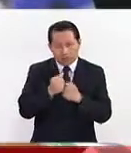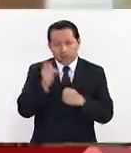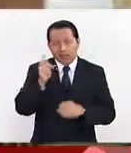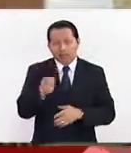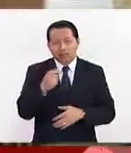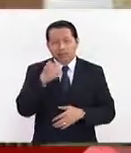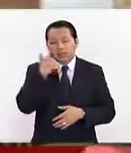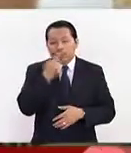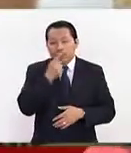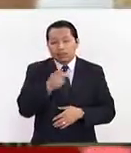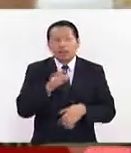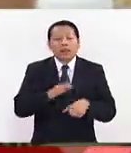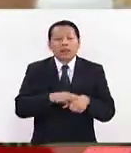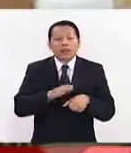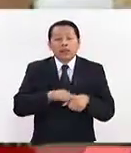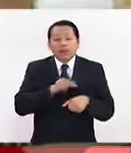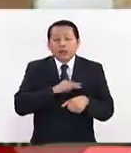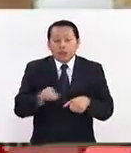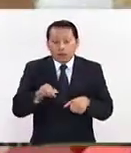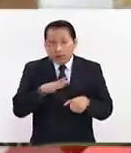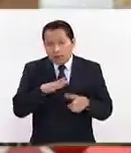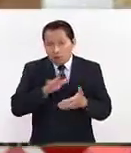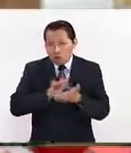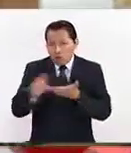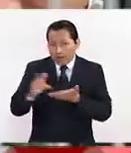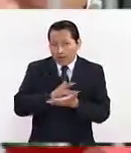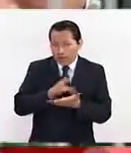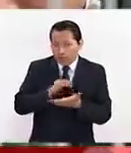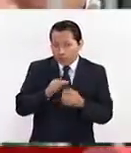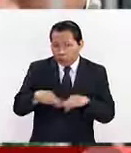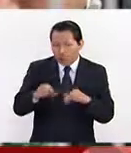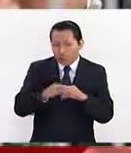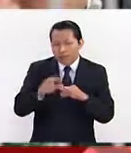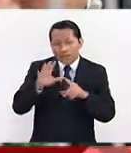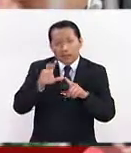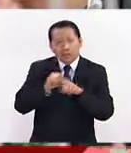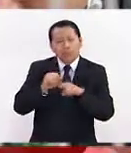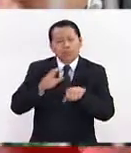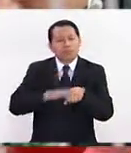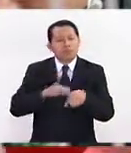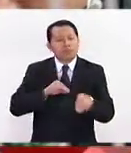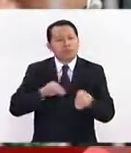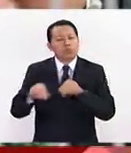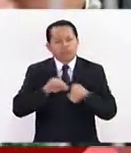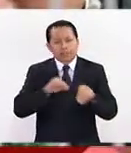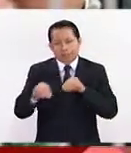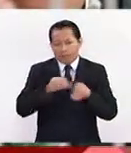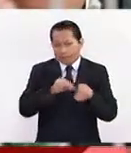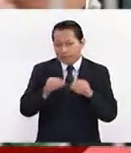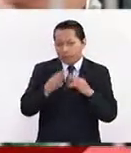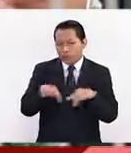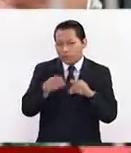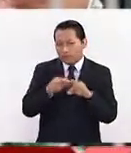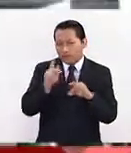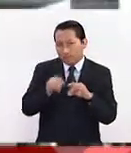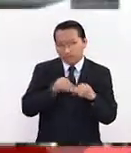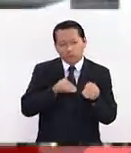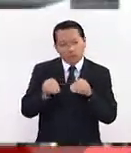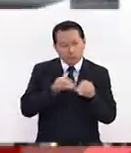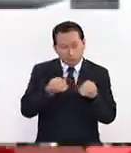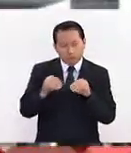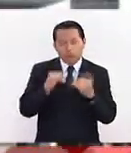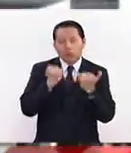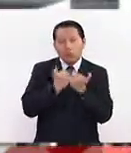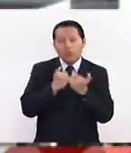quiere decir que hay que capitalizar la fortaleza de la cooperación, hay que alcanzar una mayor movilidad entre ambos países, movilidad laboral e